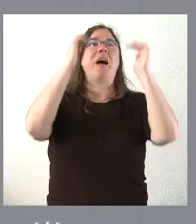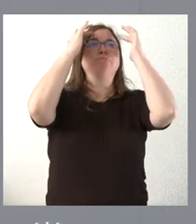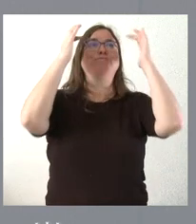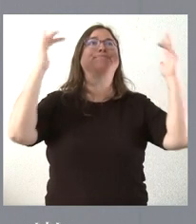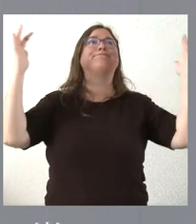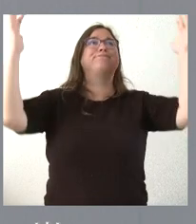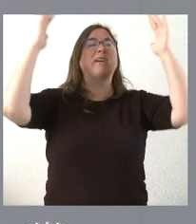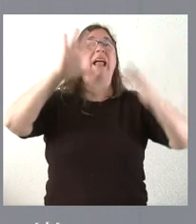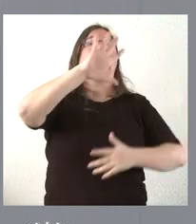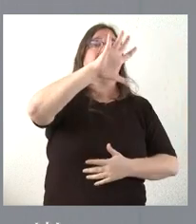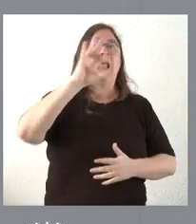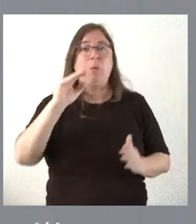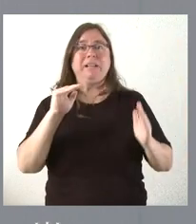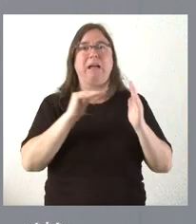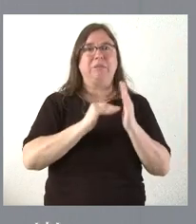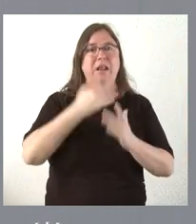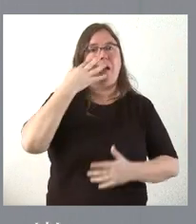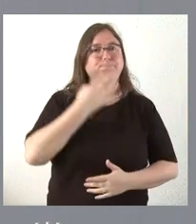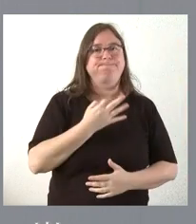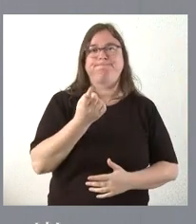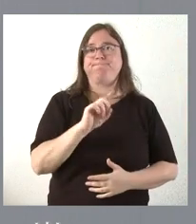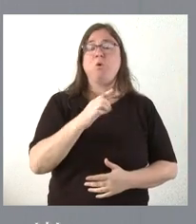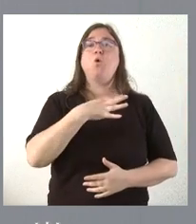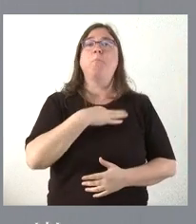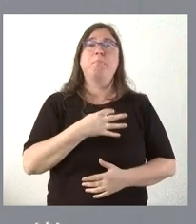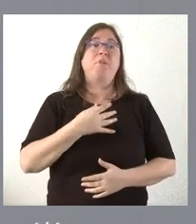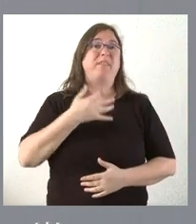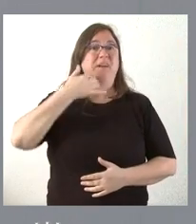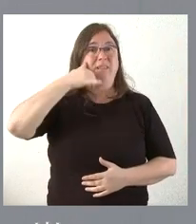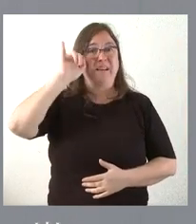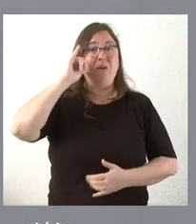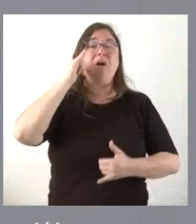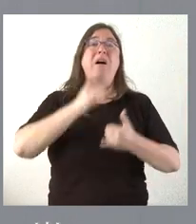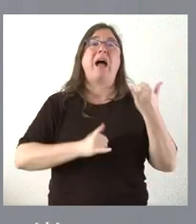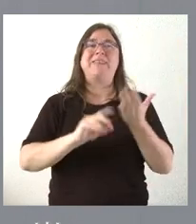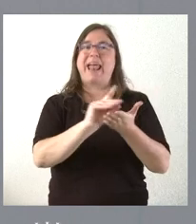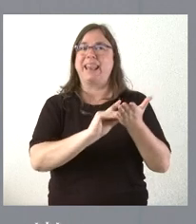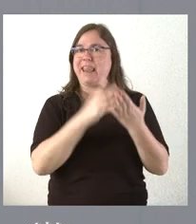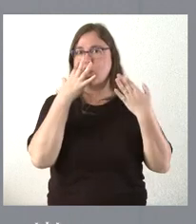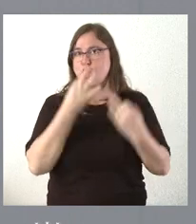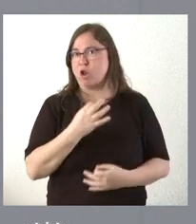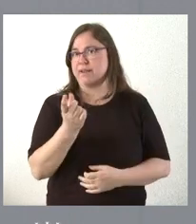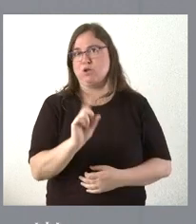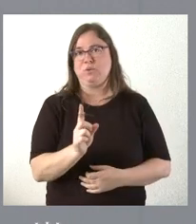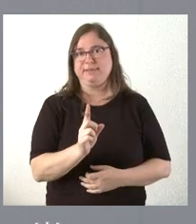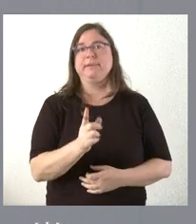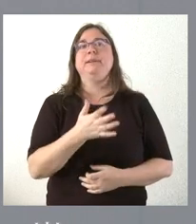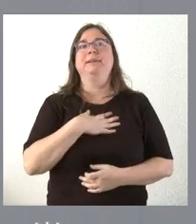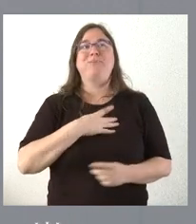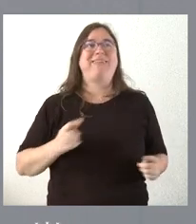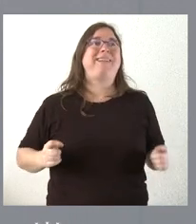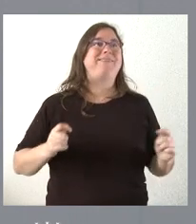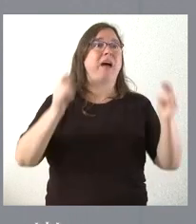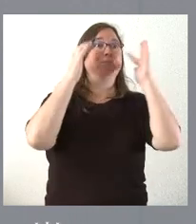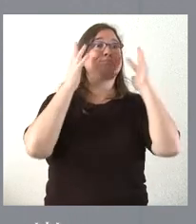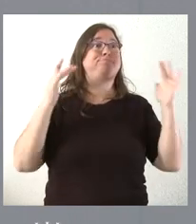en torno a 50.000 viviendas, porque corremos el riesgo de que si finalmente este no es el dato real, pues se haya creado una expectativa